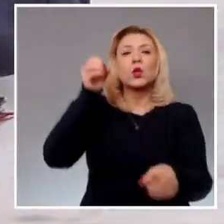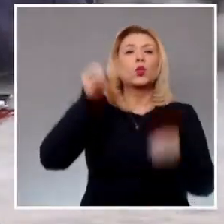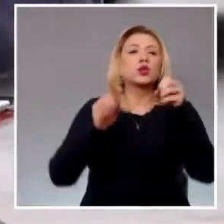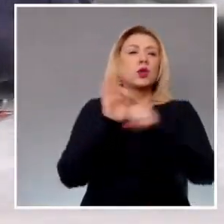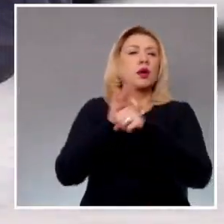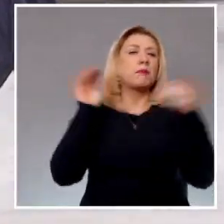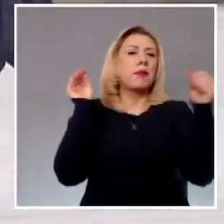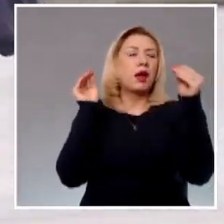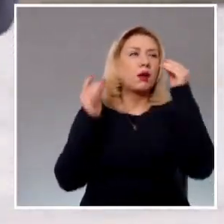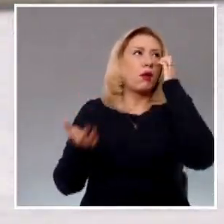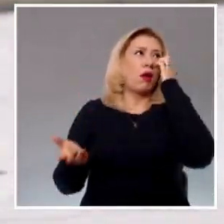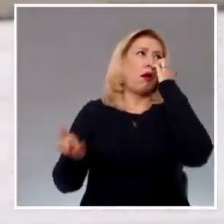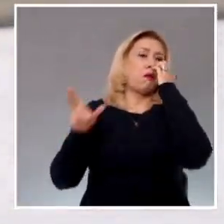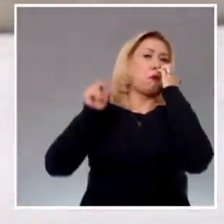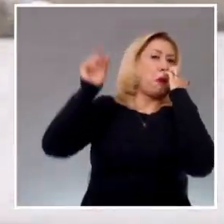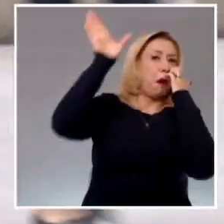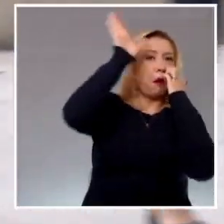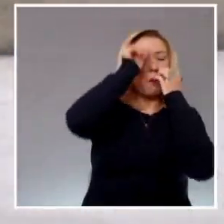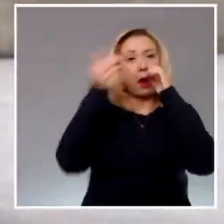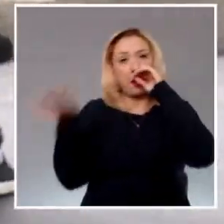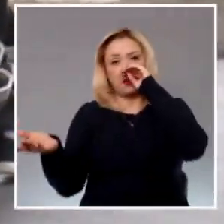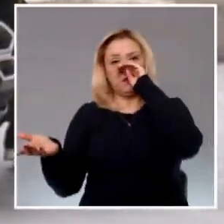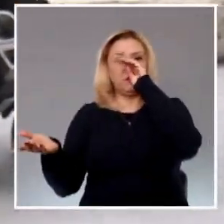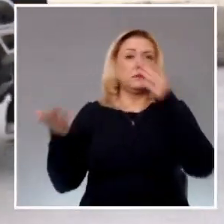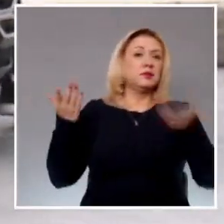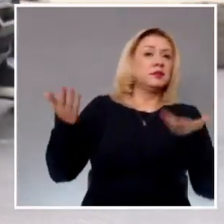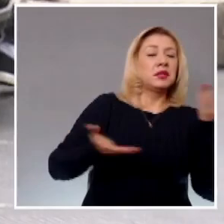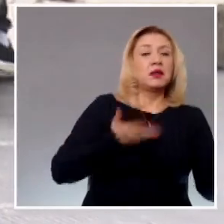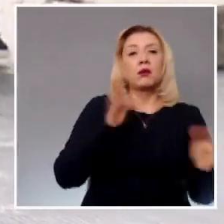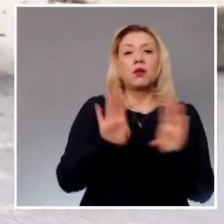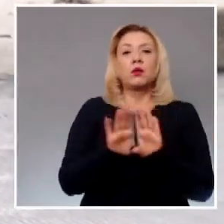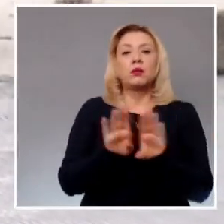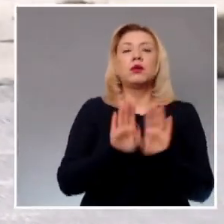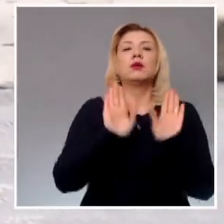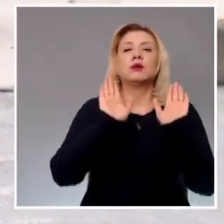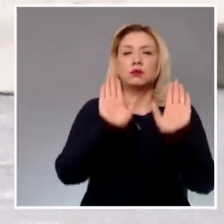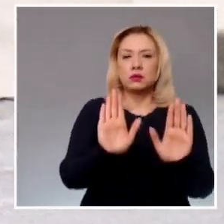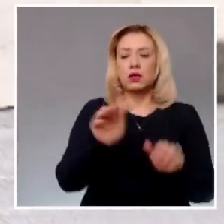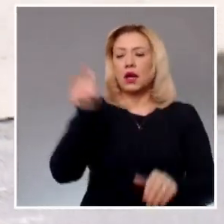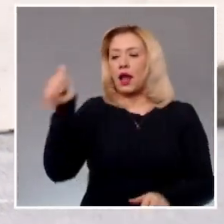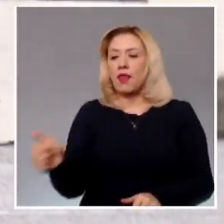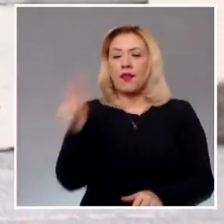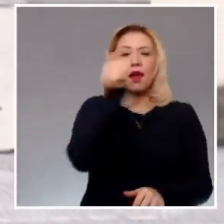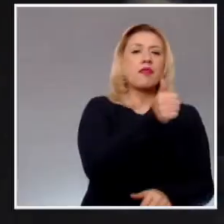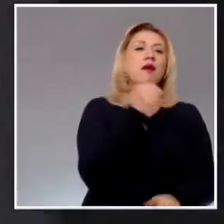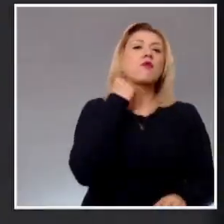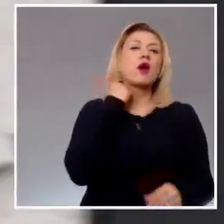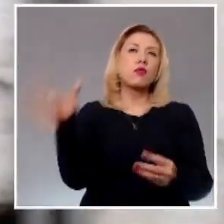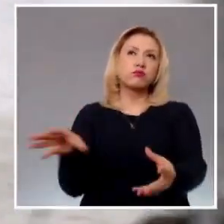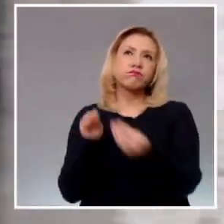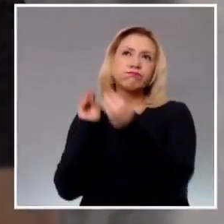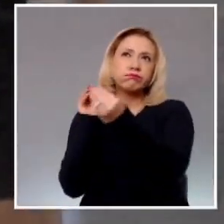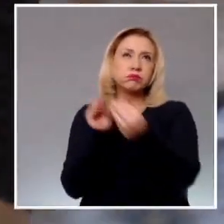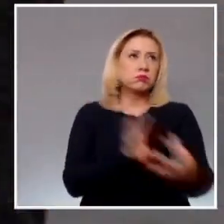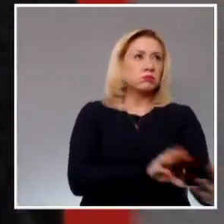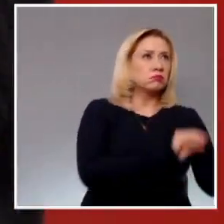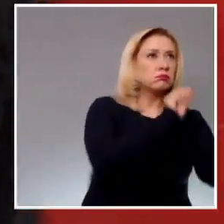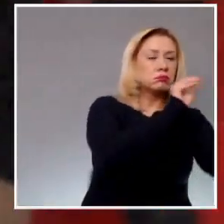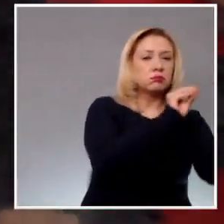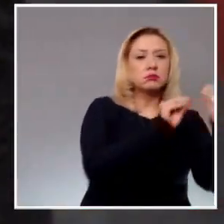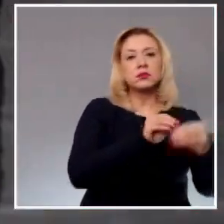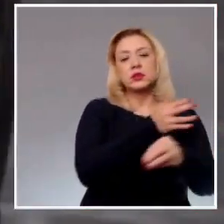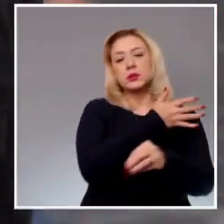este sentido el porcentaje que corresponderá a cada cónyuge de los bienes o empresas adquiridas durante el tiempo que duró